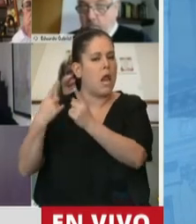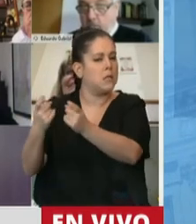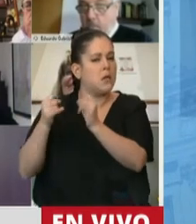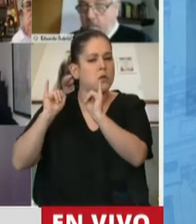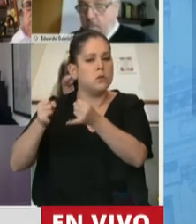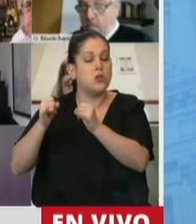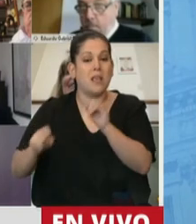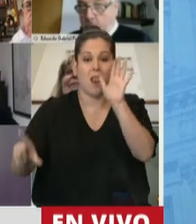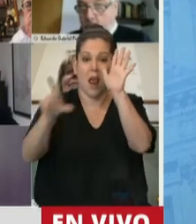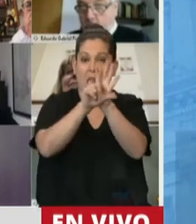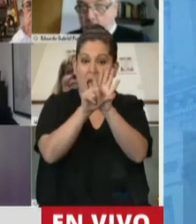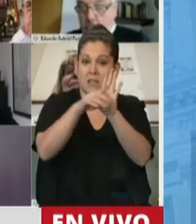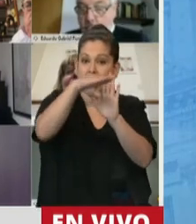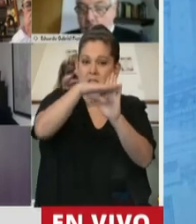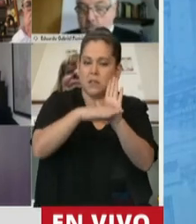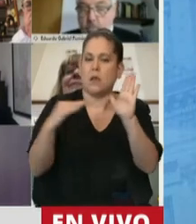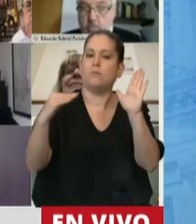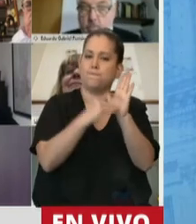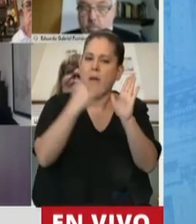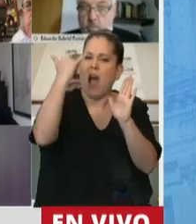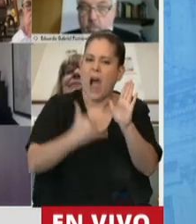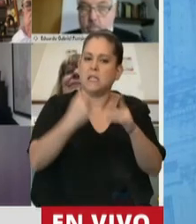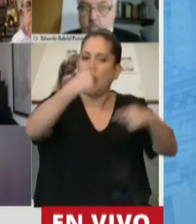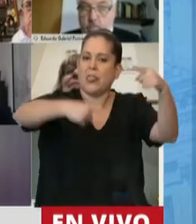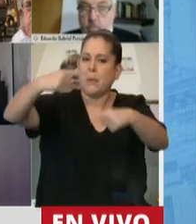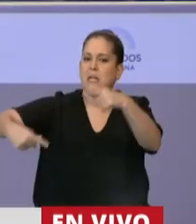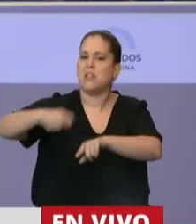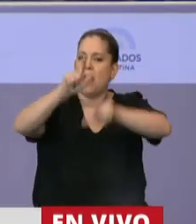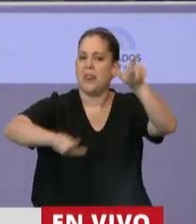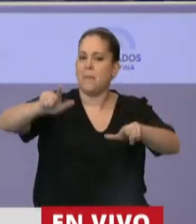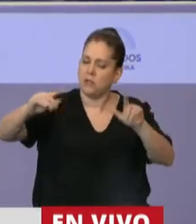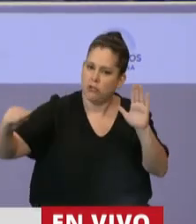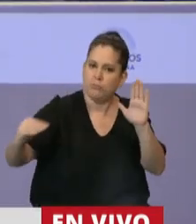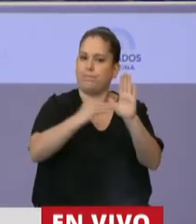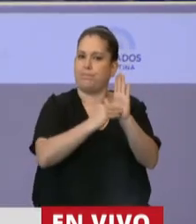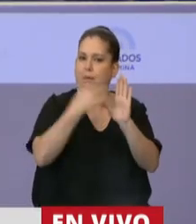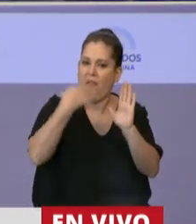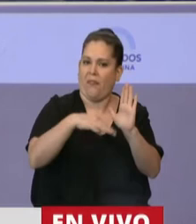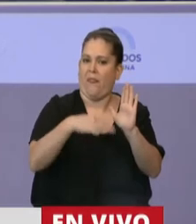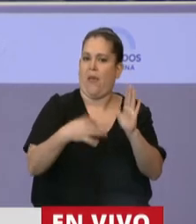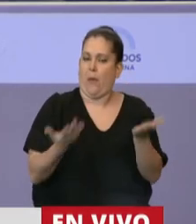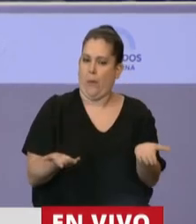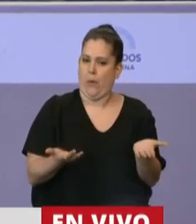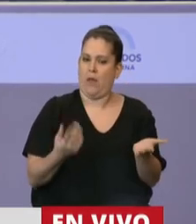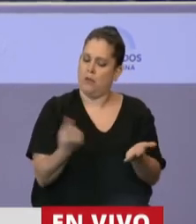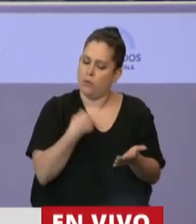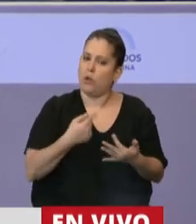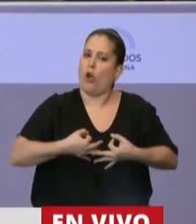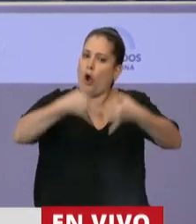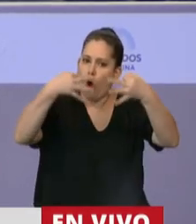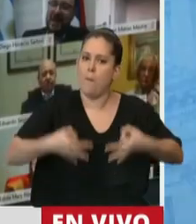contenido de las leyes contenga la diversidad de personas que hay en nuestra sociedad y el compromiso nuestro